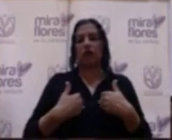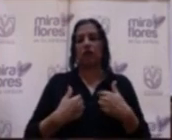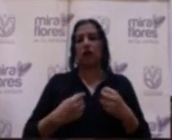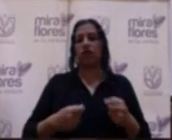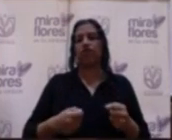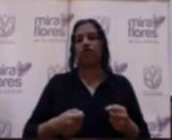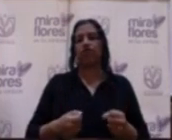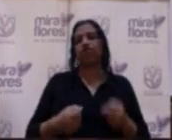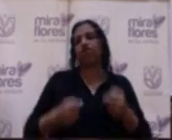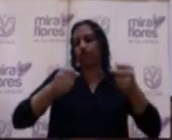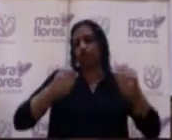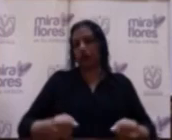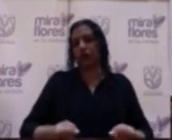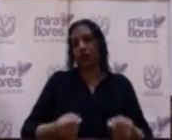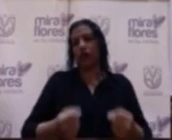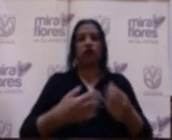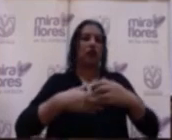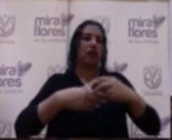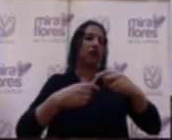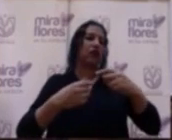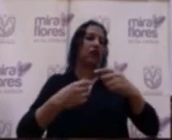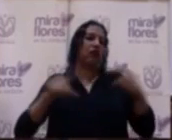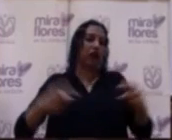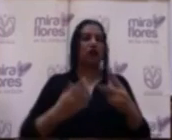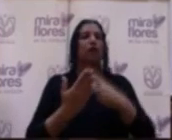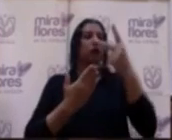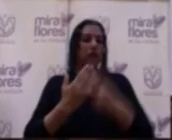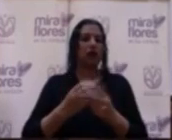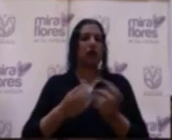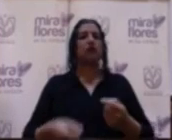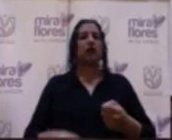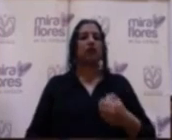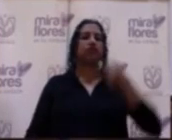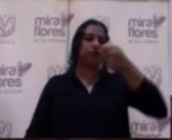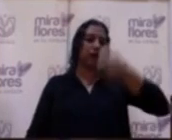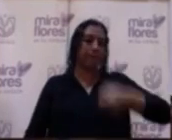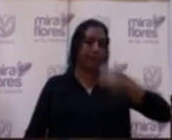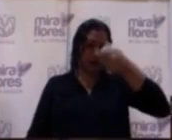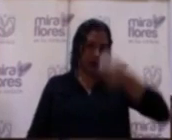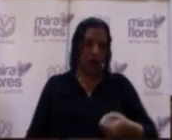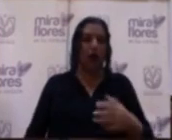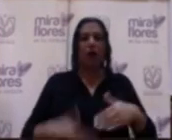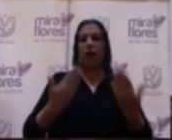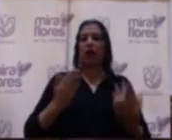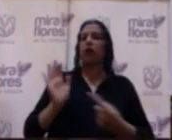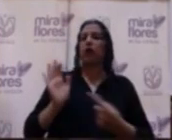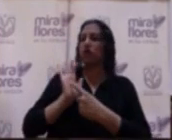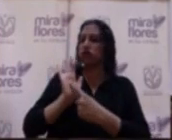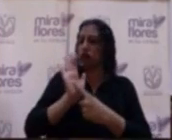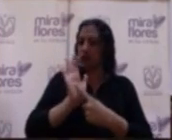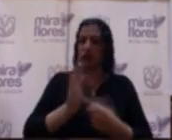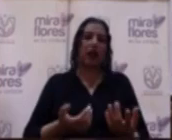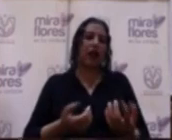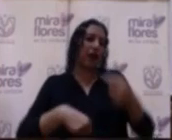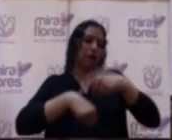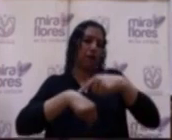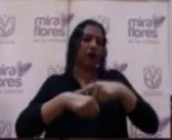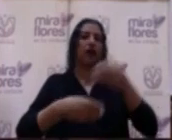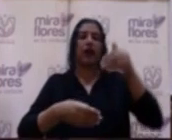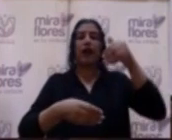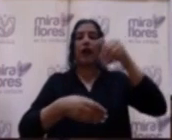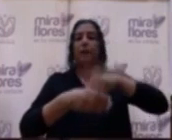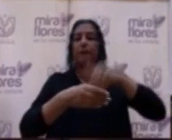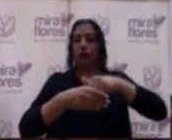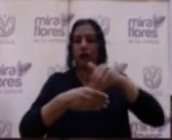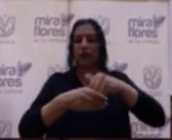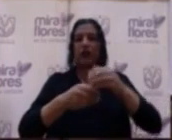los proyectos de inversión, a fin que tengan cierta notoriedad para la votación a distancia o